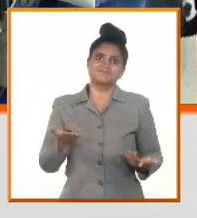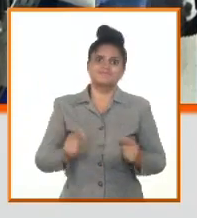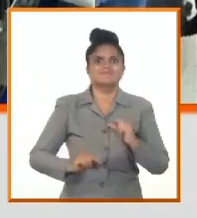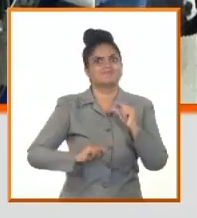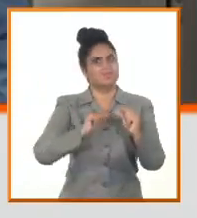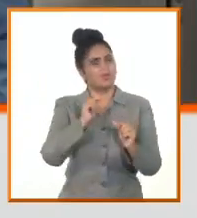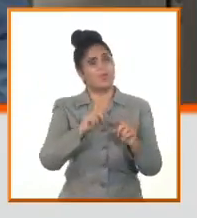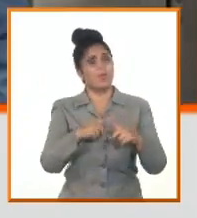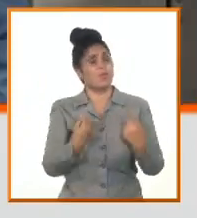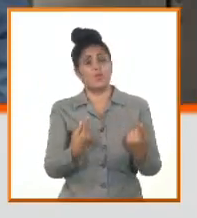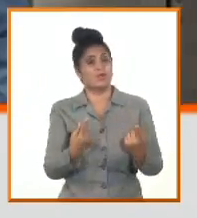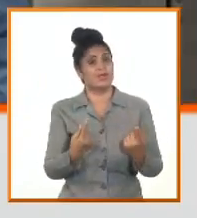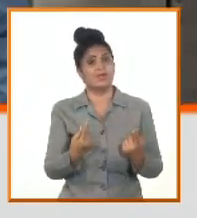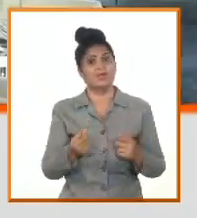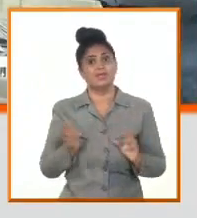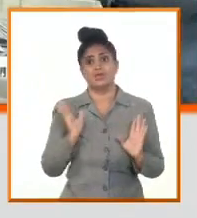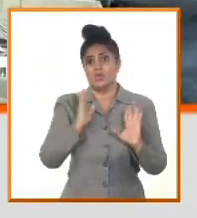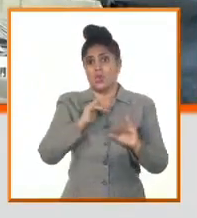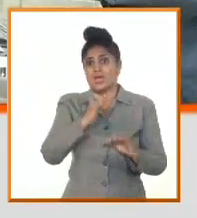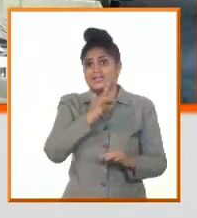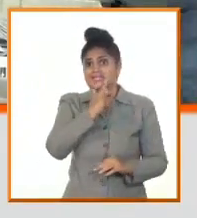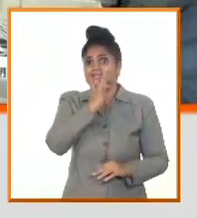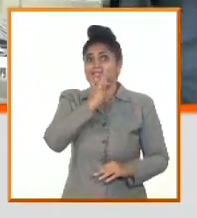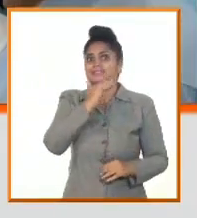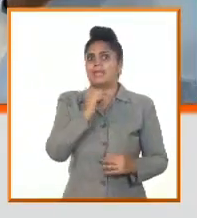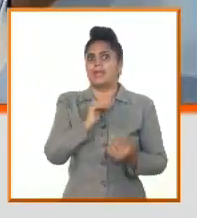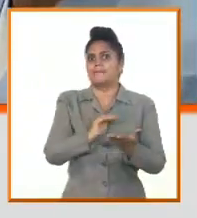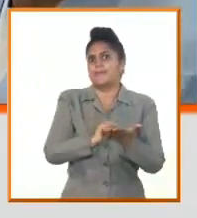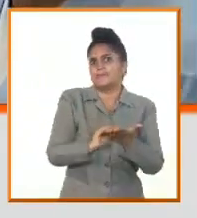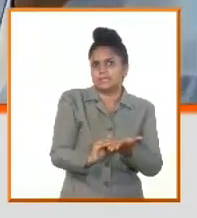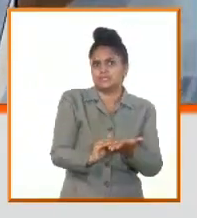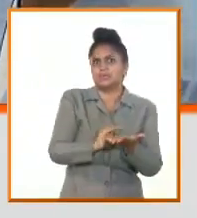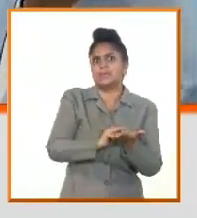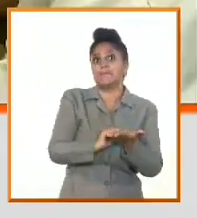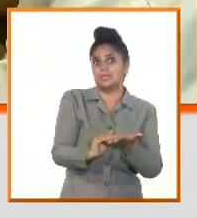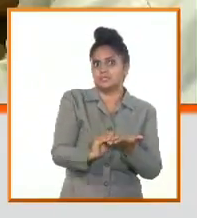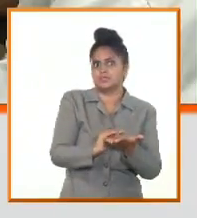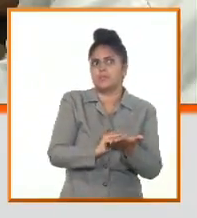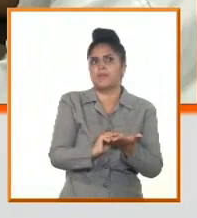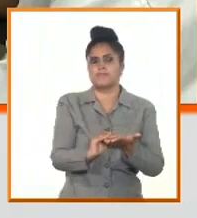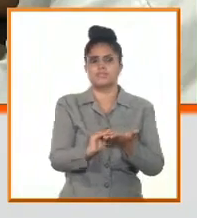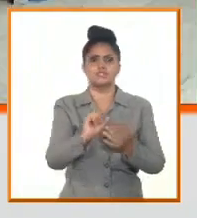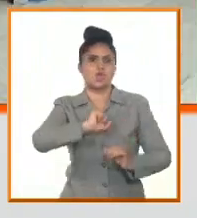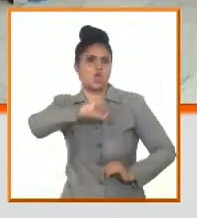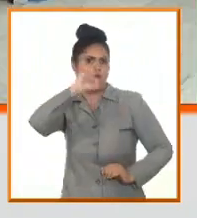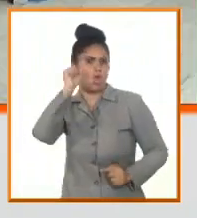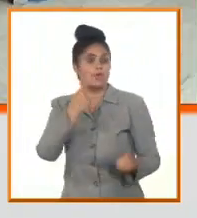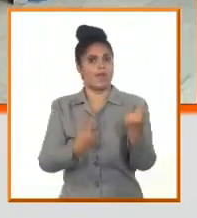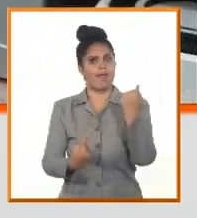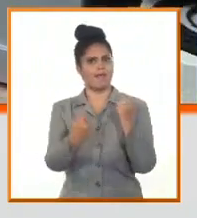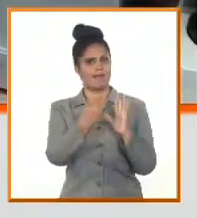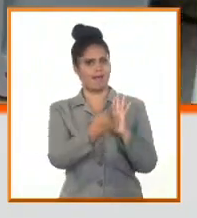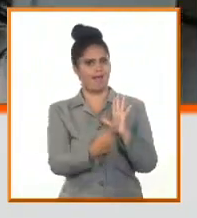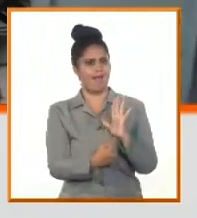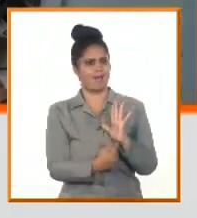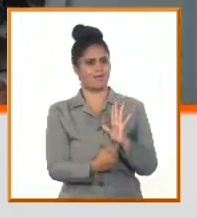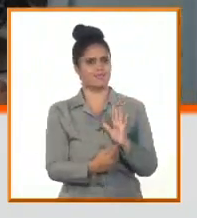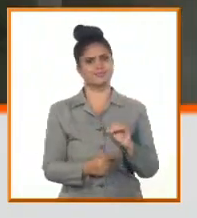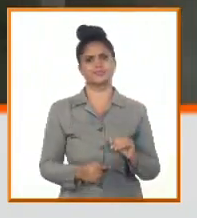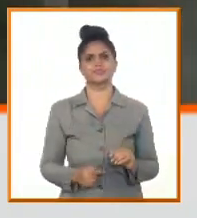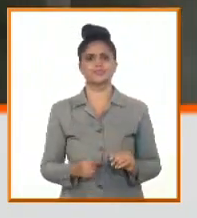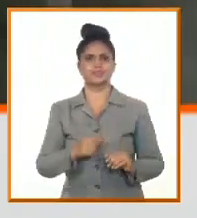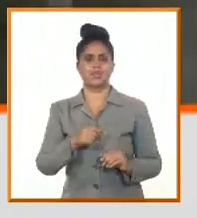mucho nivel de consulta, mucho nivel de pedir permiso para lograr hacer alguna de esas cosas. El profesor Agustín